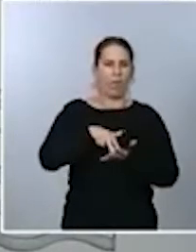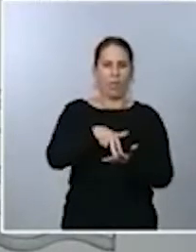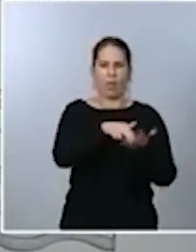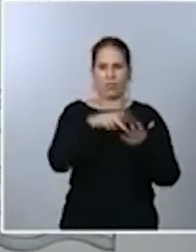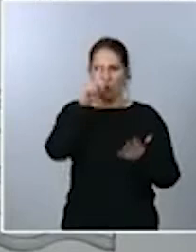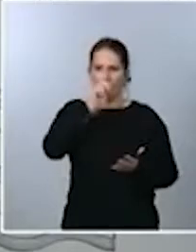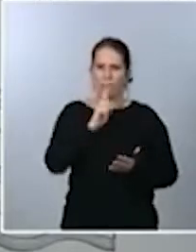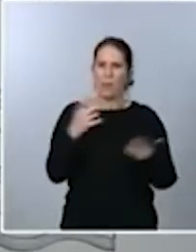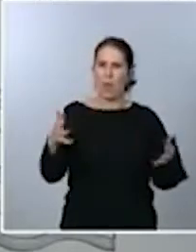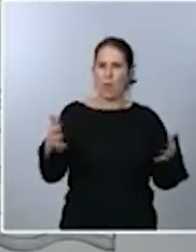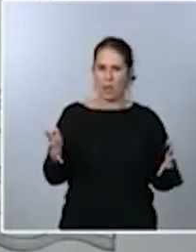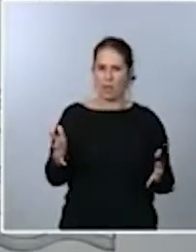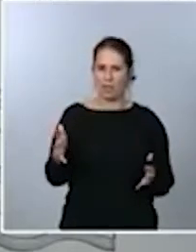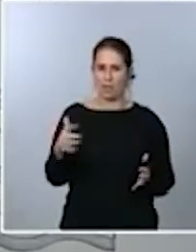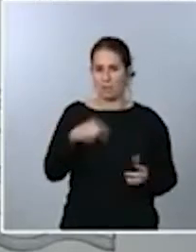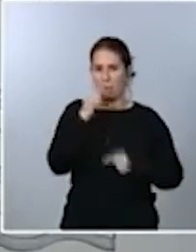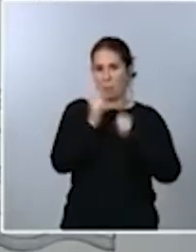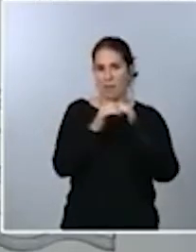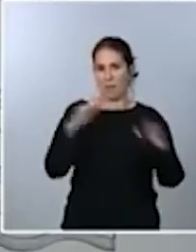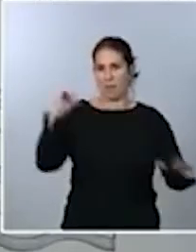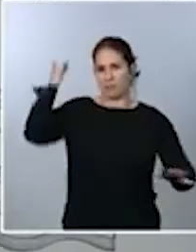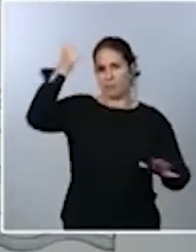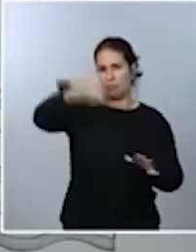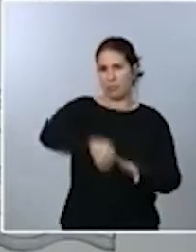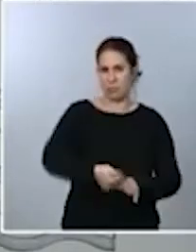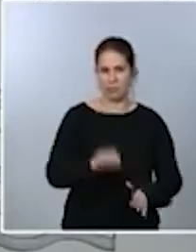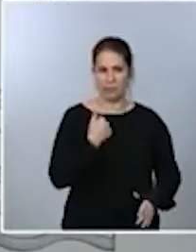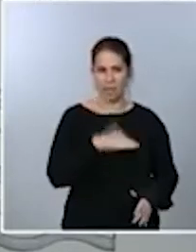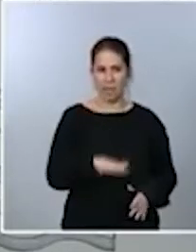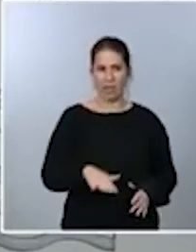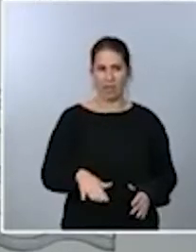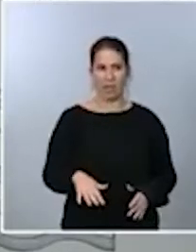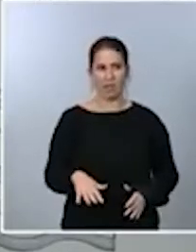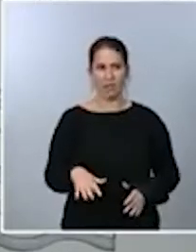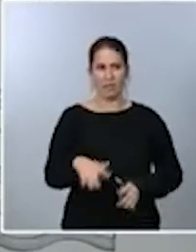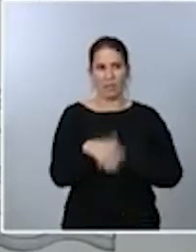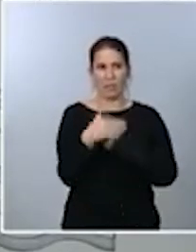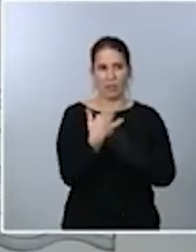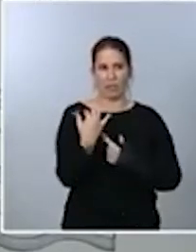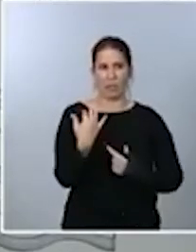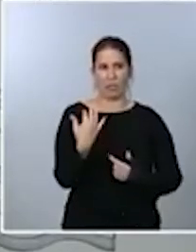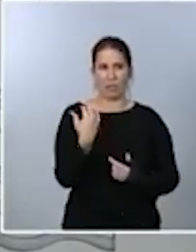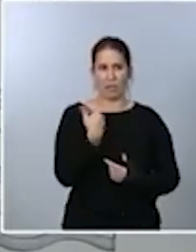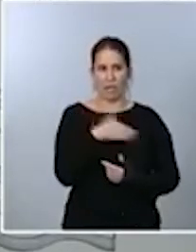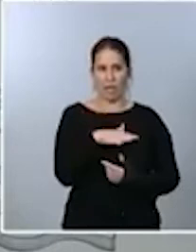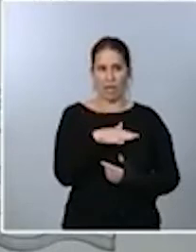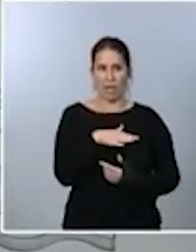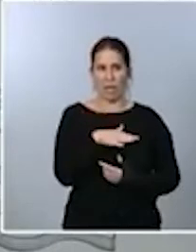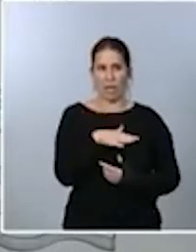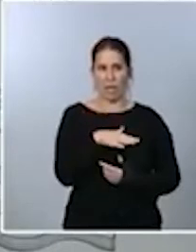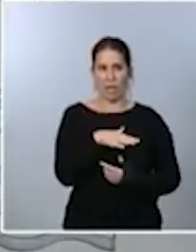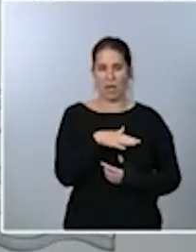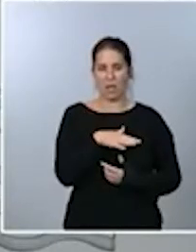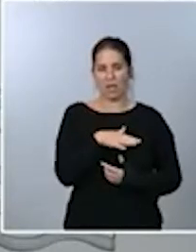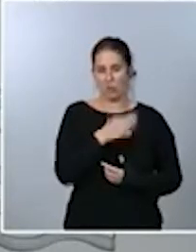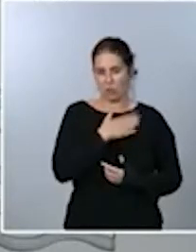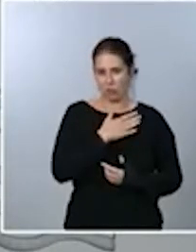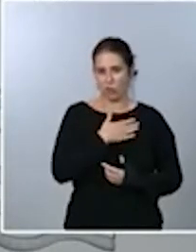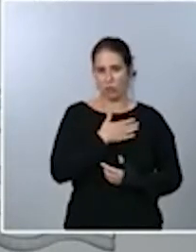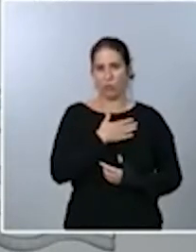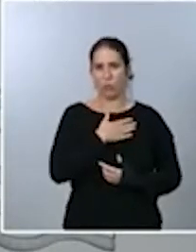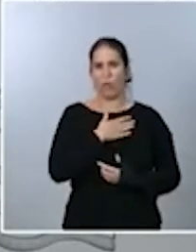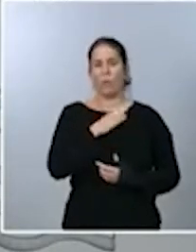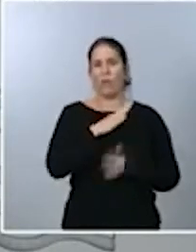largo de toda esta pandemia, a lo largo de toda esta situación en la que instamos, una vez más, a que encuentre ese lugar dentro de la